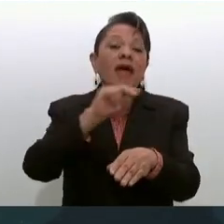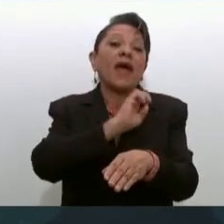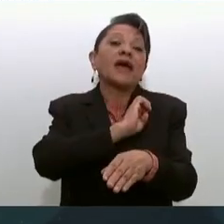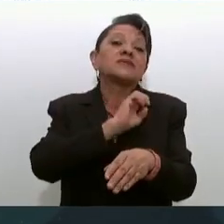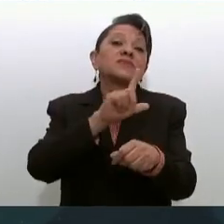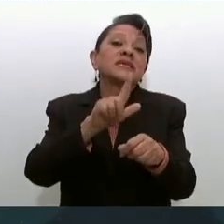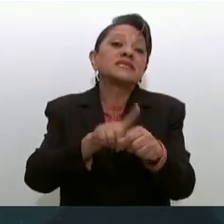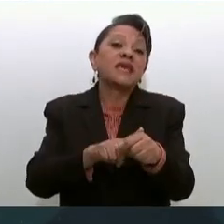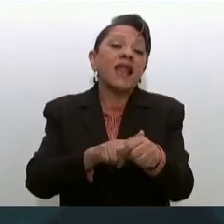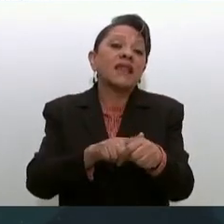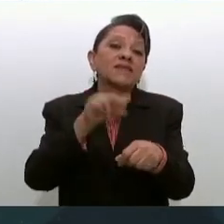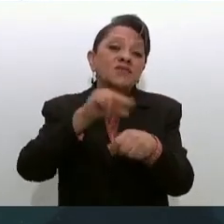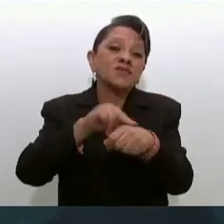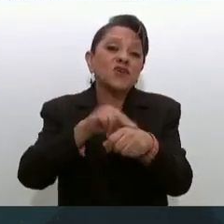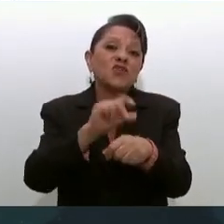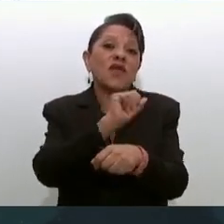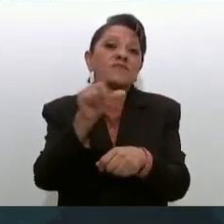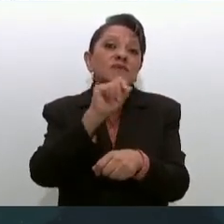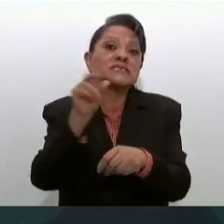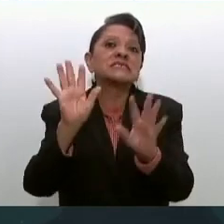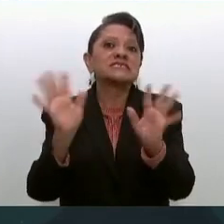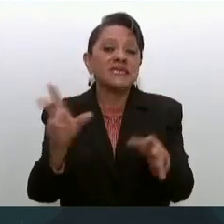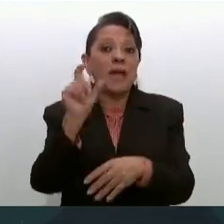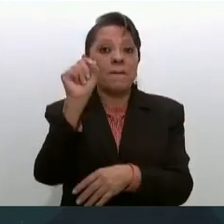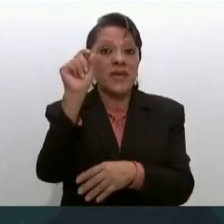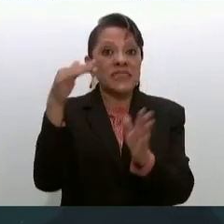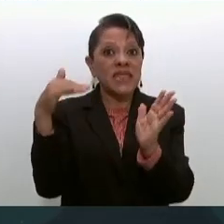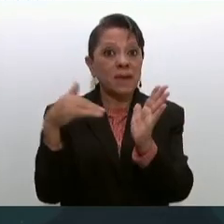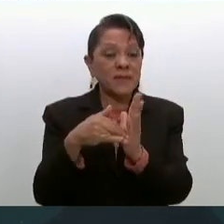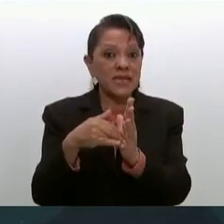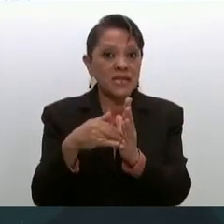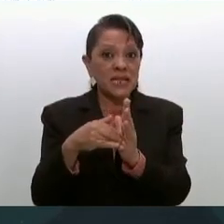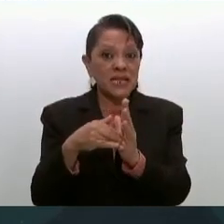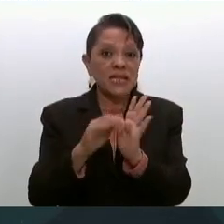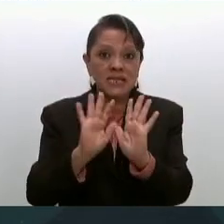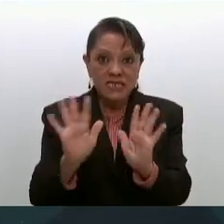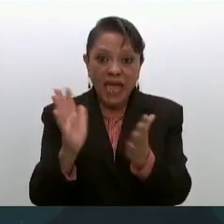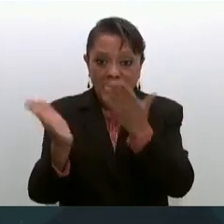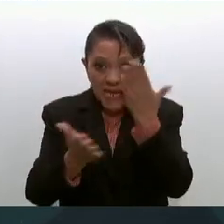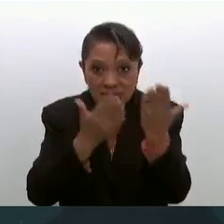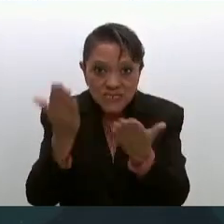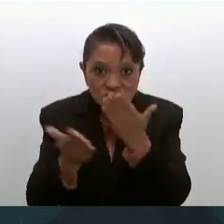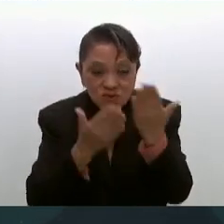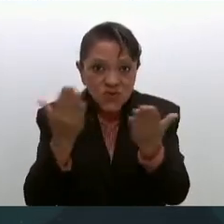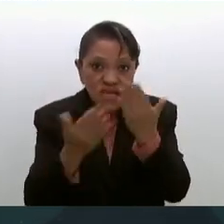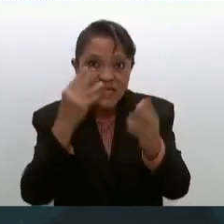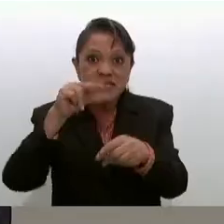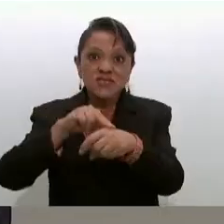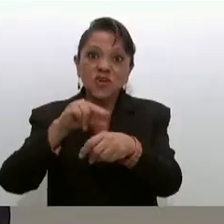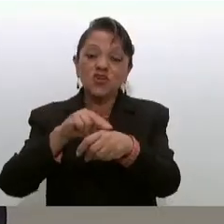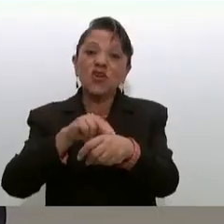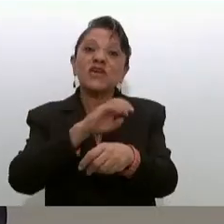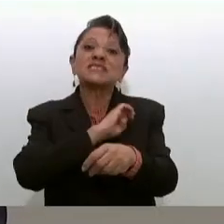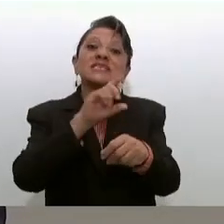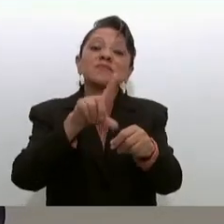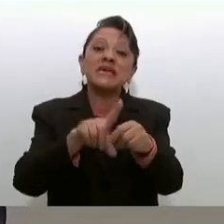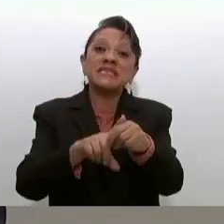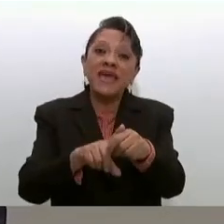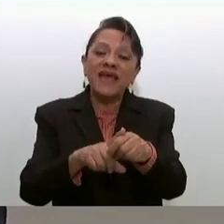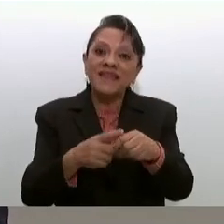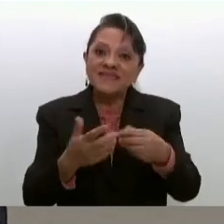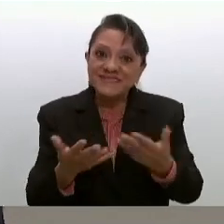ya son 20 mil los que están estudiando en nuestro país una